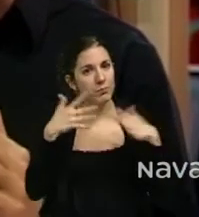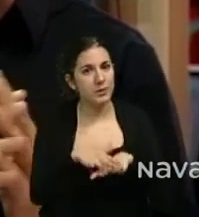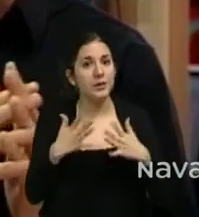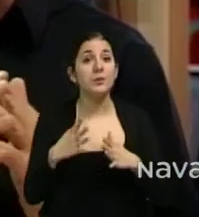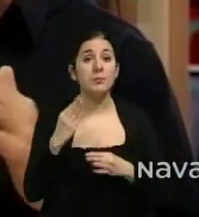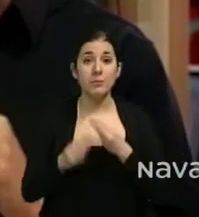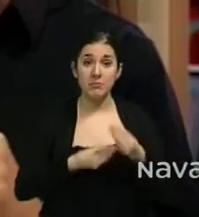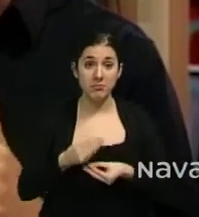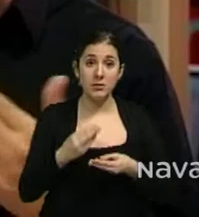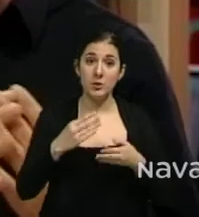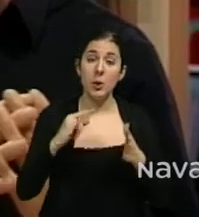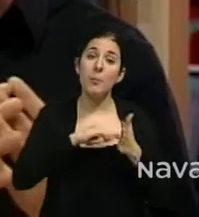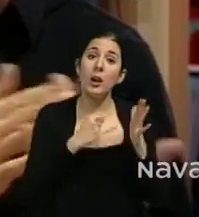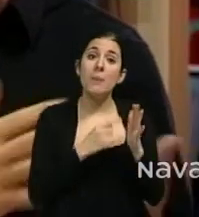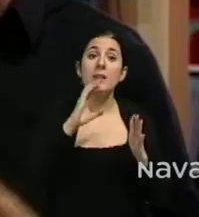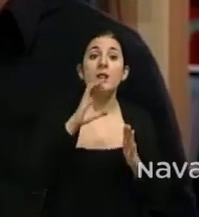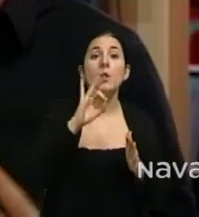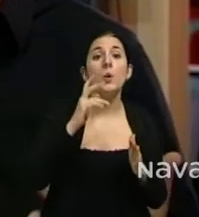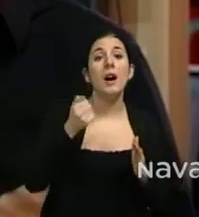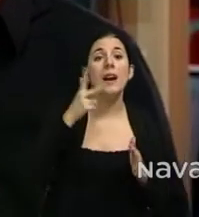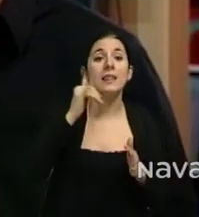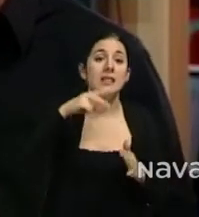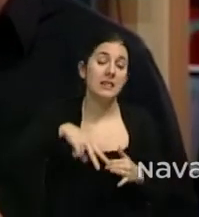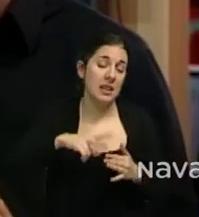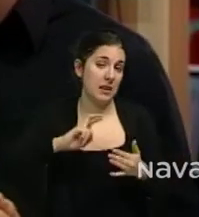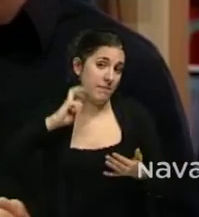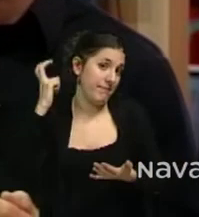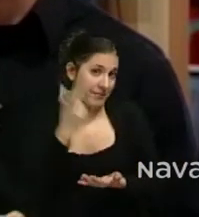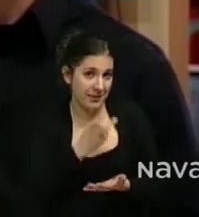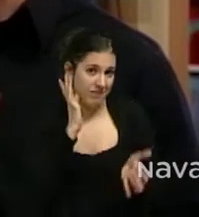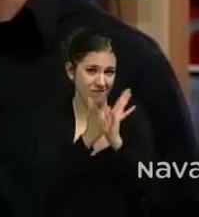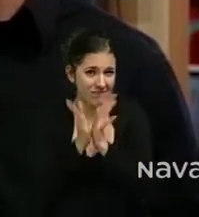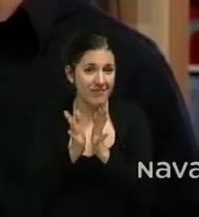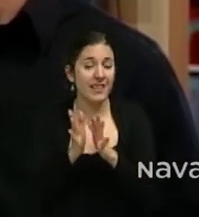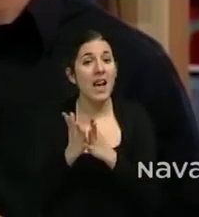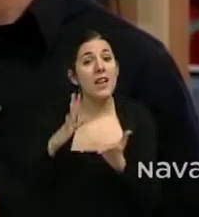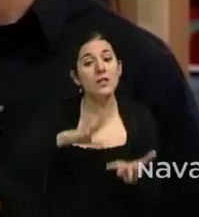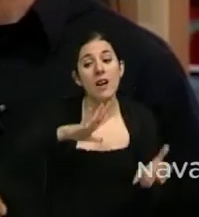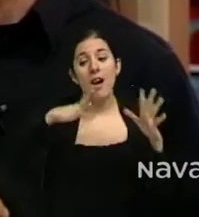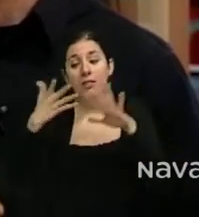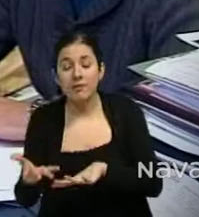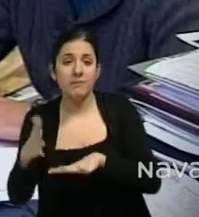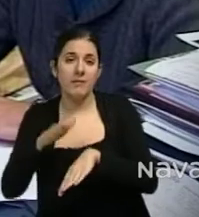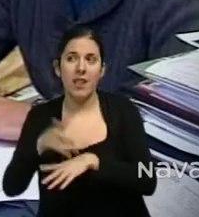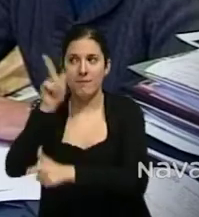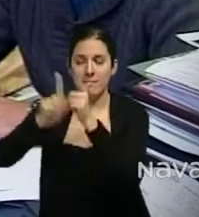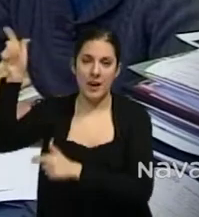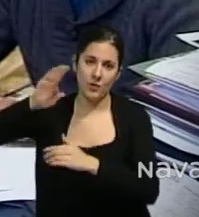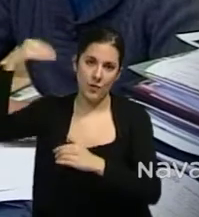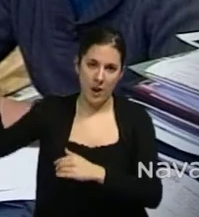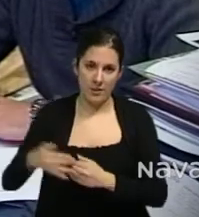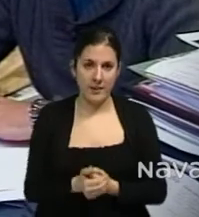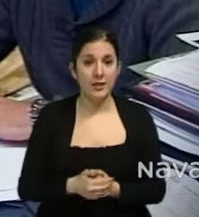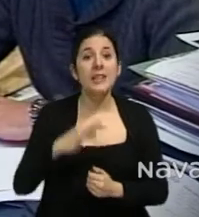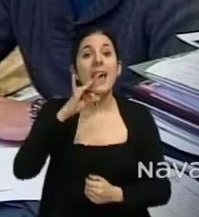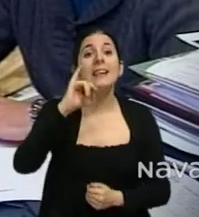programas de coaching, outdoor training o team building, pues aplicarlos a la hora de salir fuera. Time es un programa,